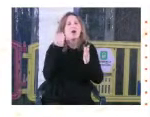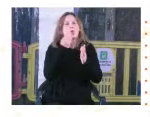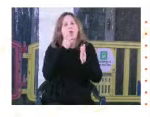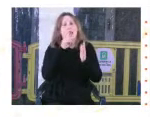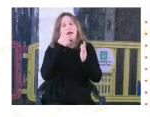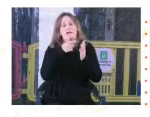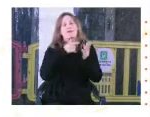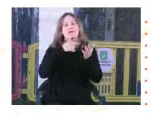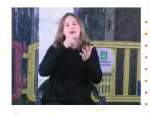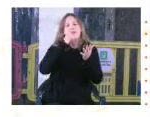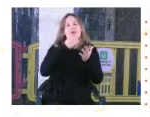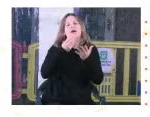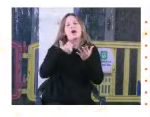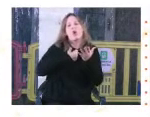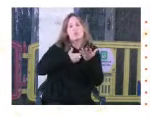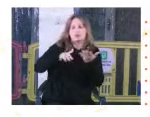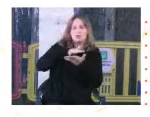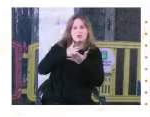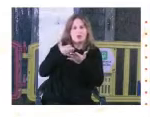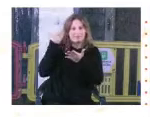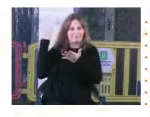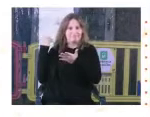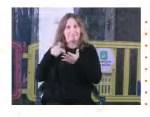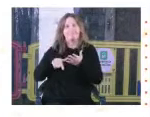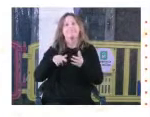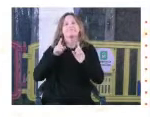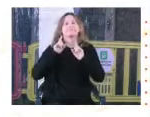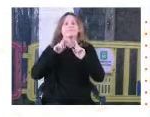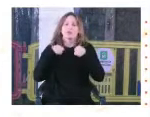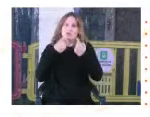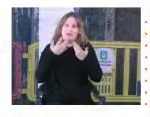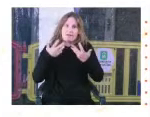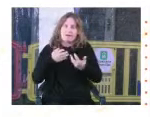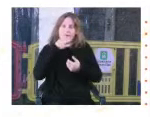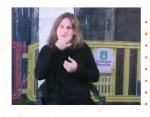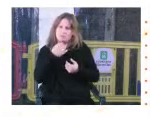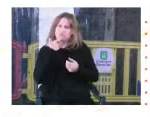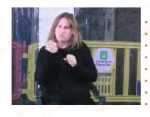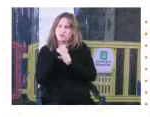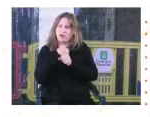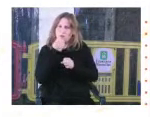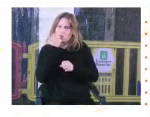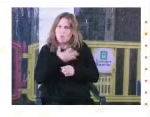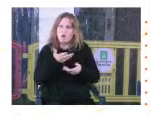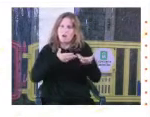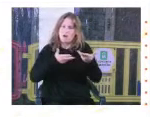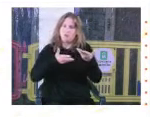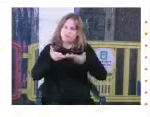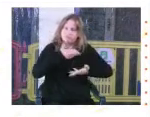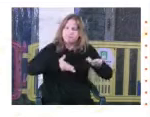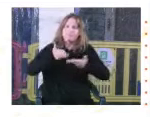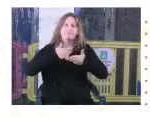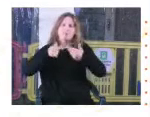suceso ocurrido. Y bueno, sobre esto queremos decir que fue un trabajo muy rico para nosotros, muy movilizador, que nos